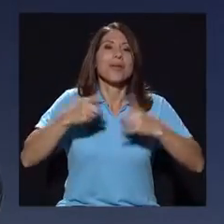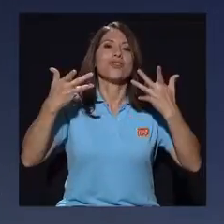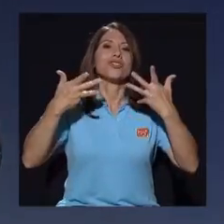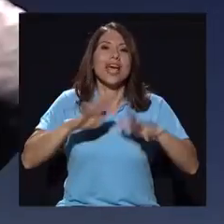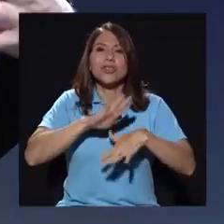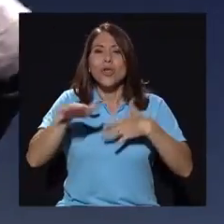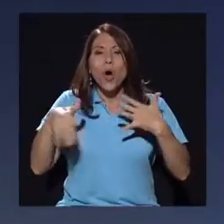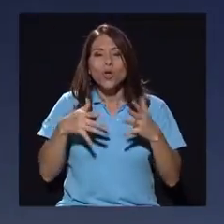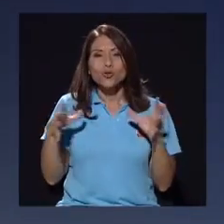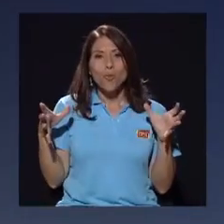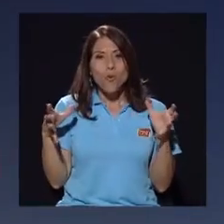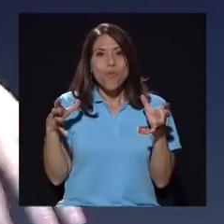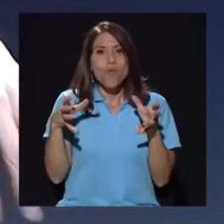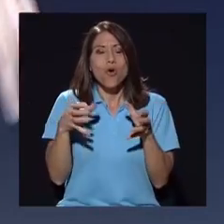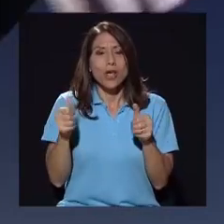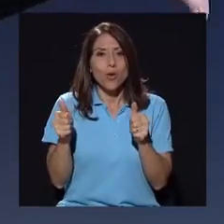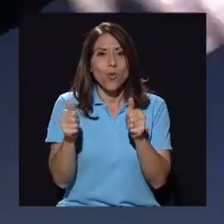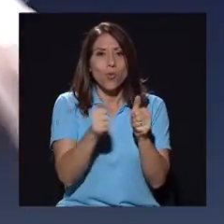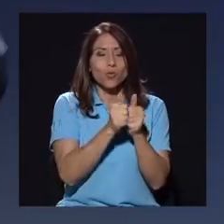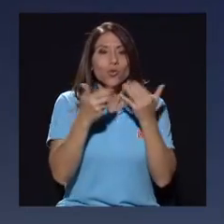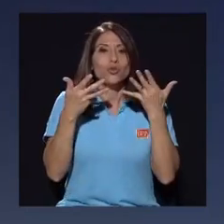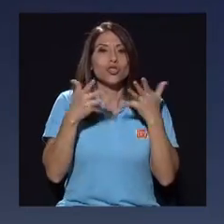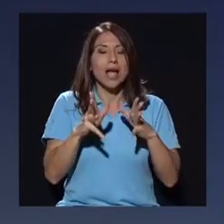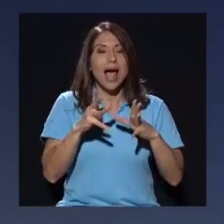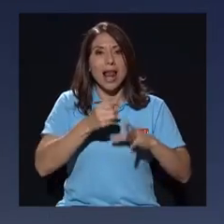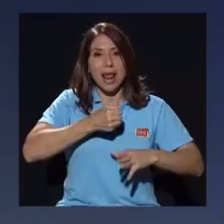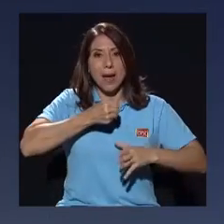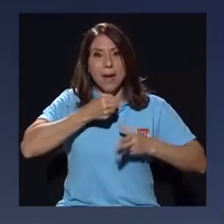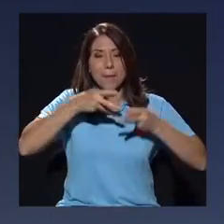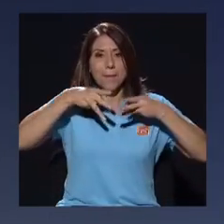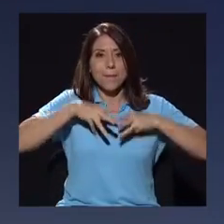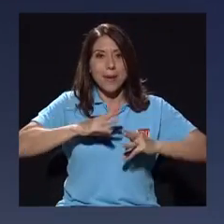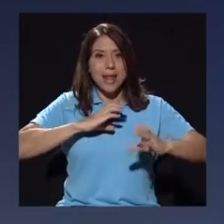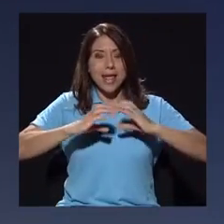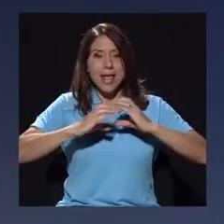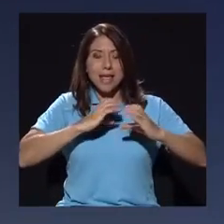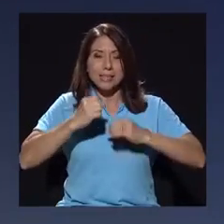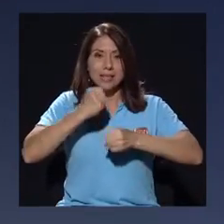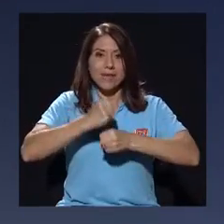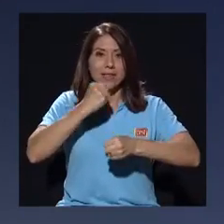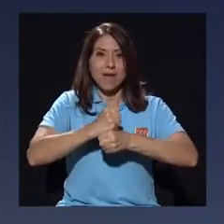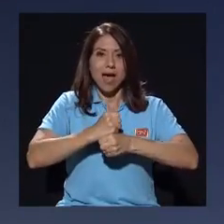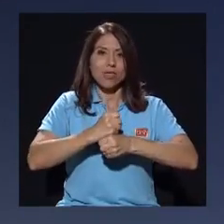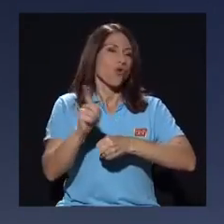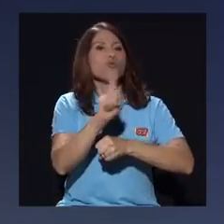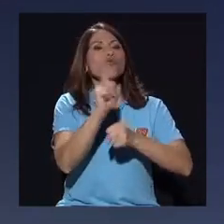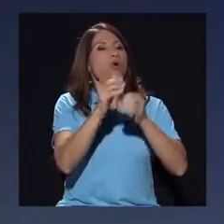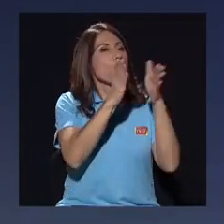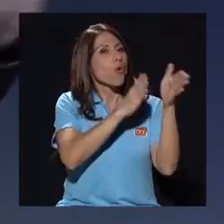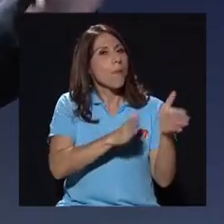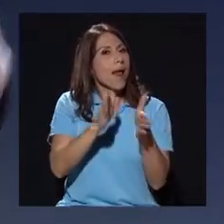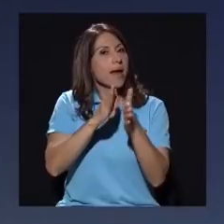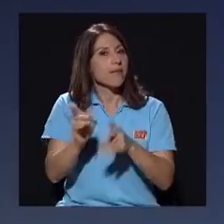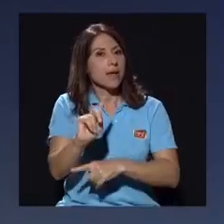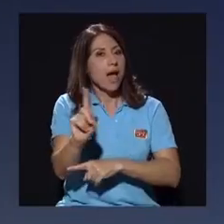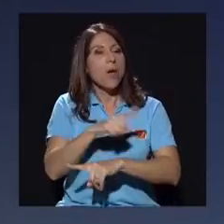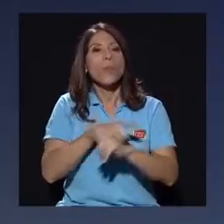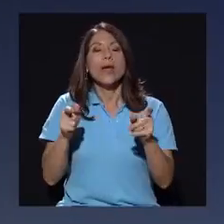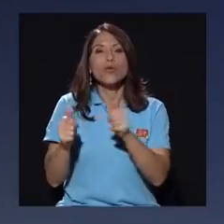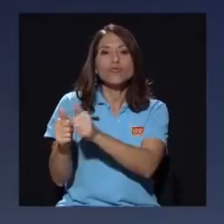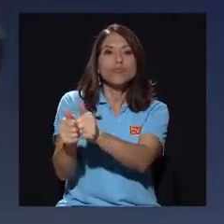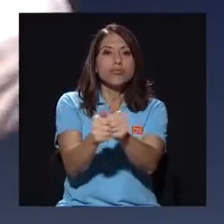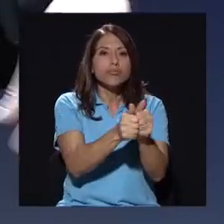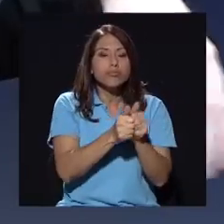bloque conjunto. Ya la prensa estaba trabajando, ¿verdad?, de forma no realmente planificada, pero sí conjunta.